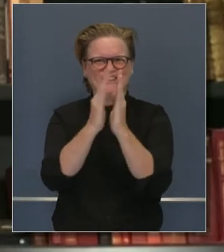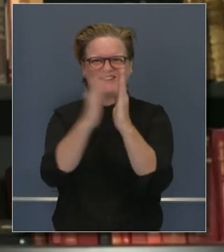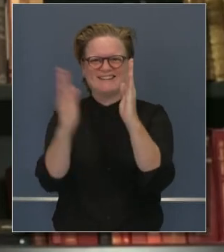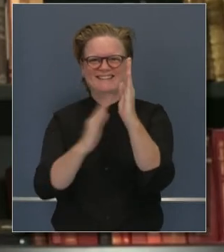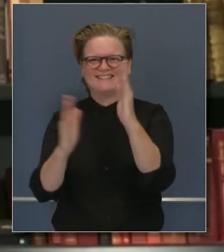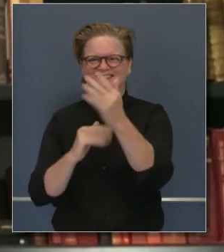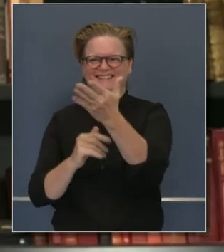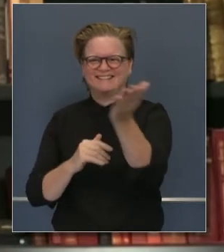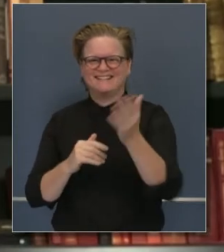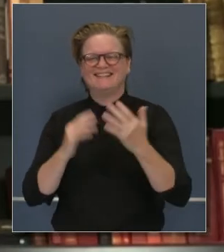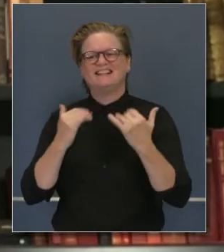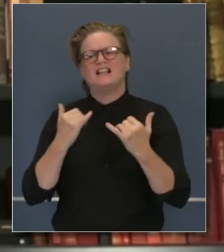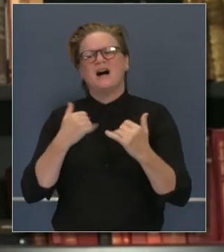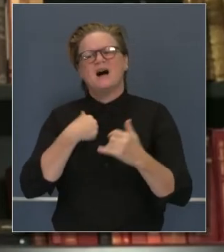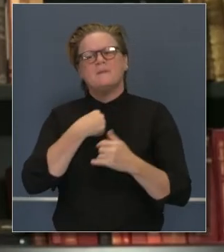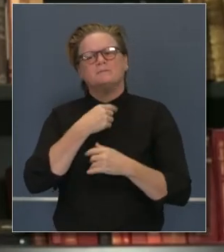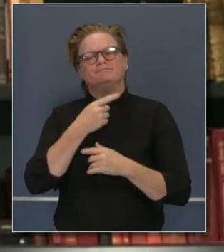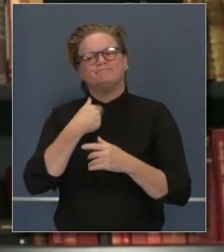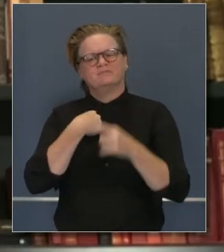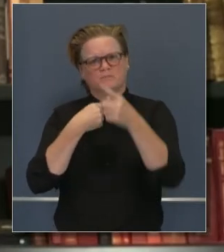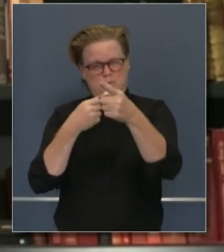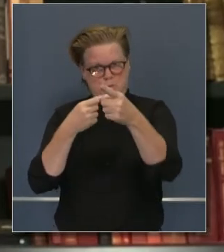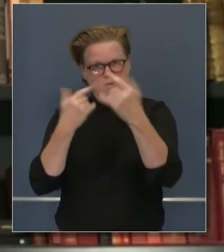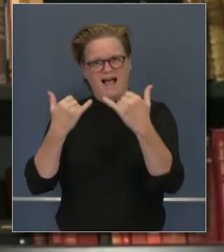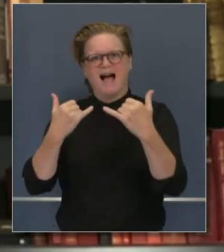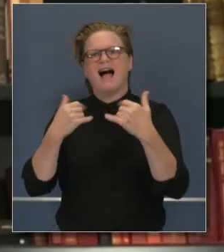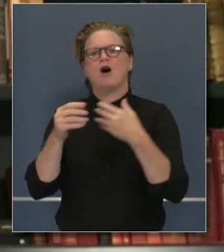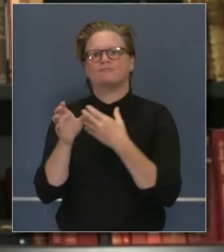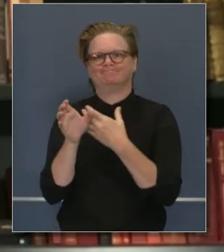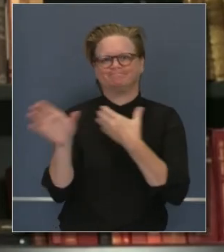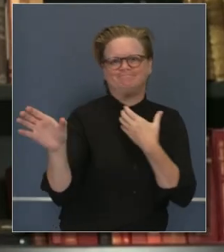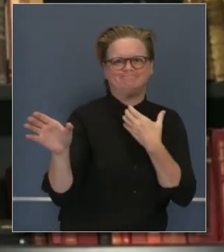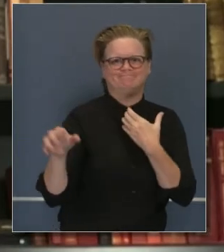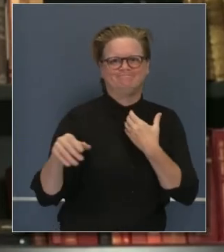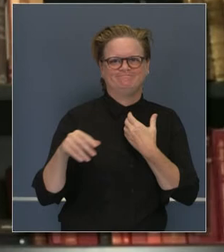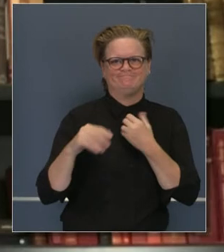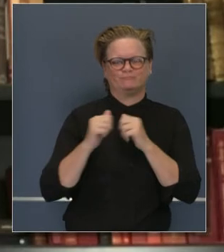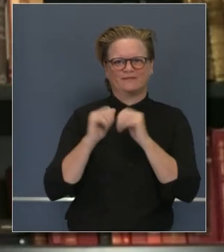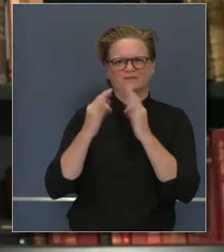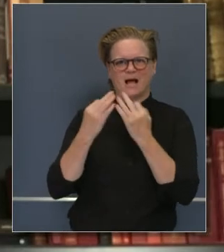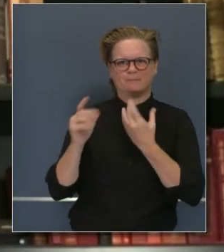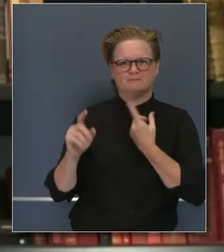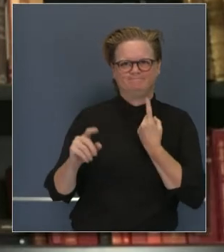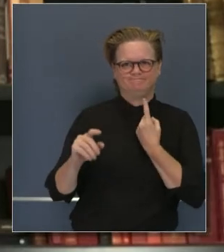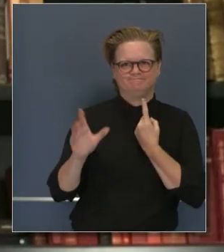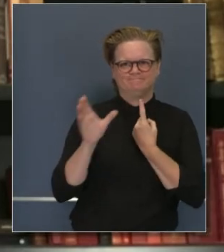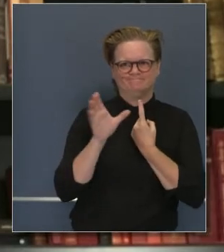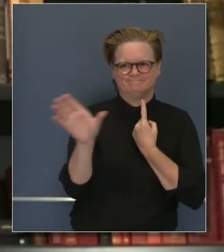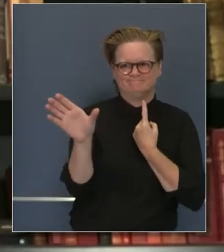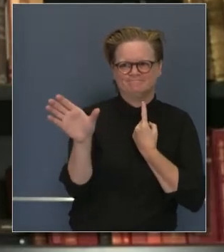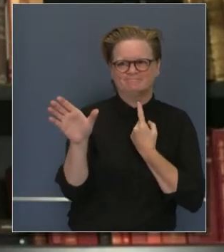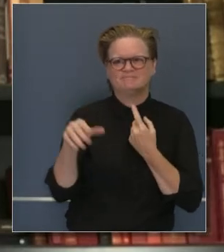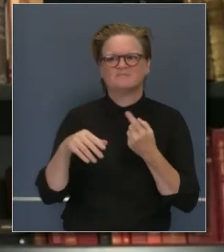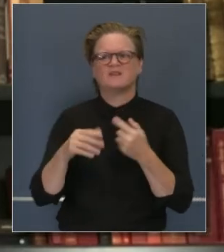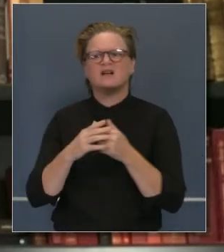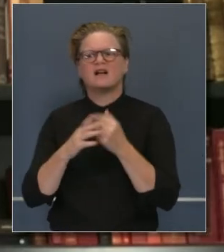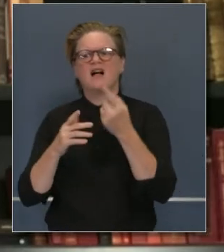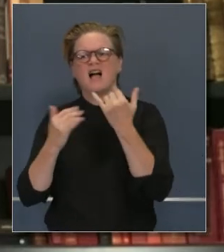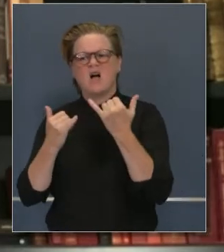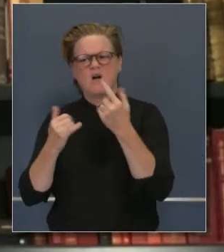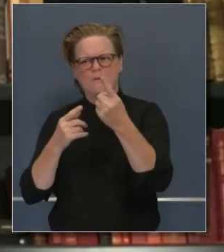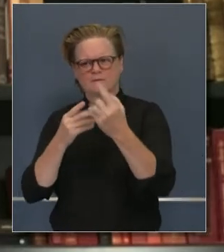experiencia de estar en cuarentena en casa puede que cambie las cosas de cómo piensa usted?